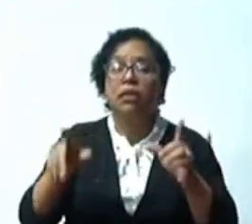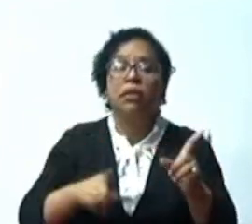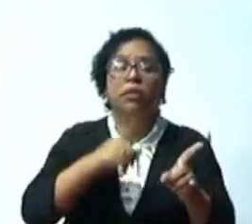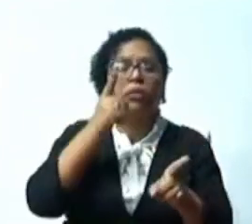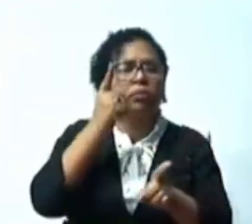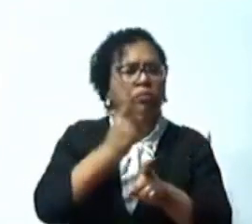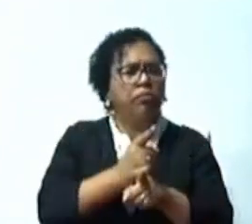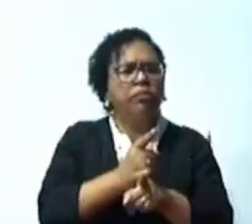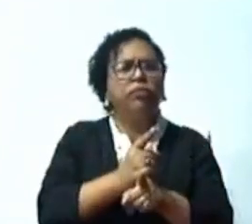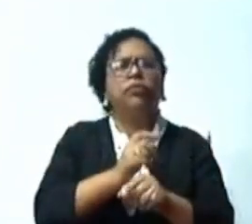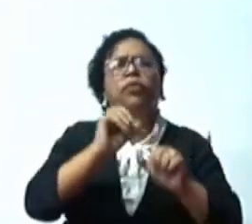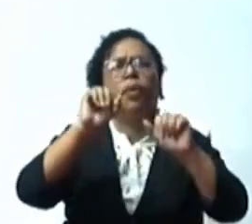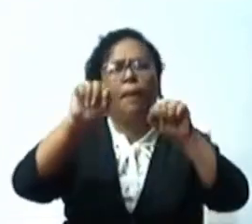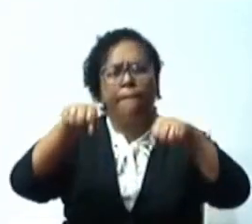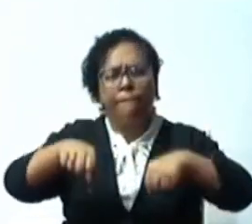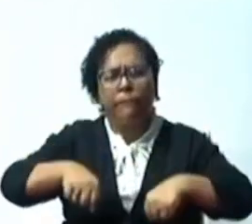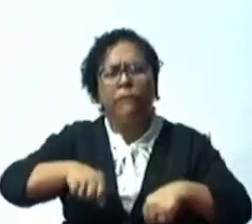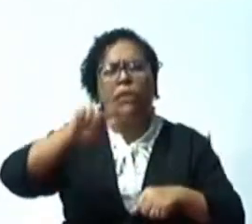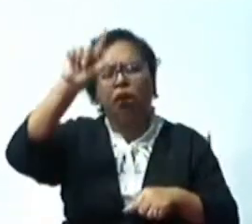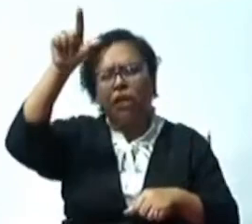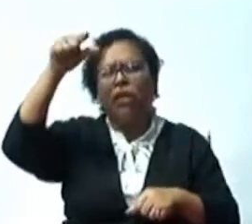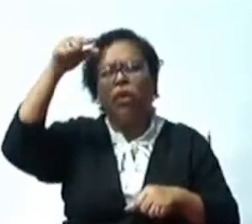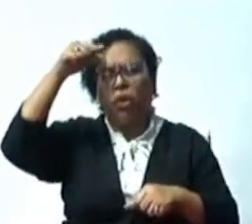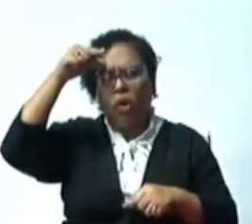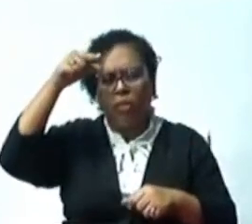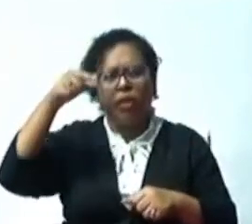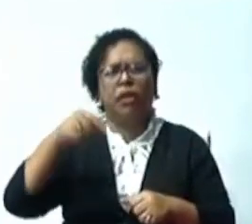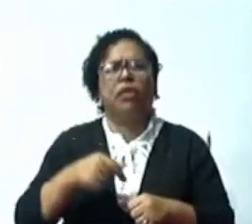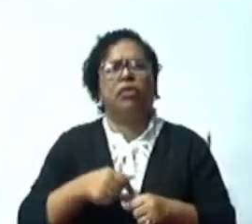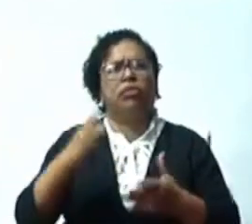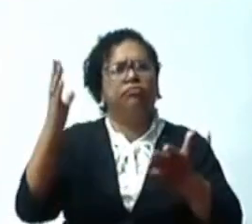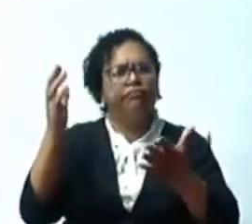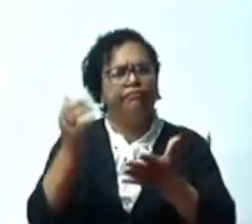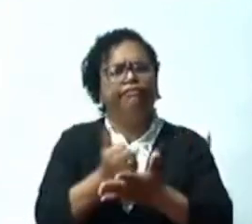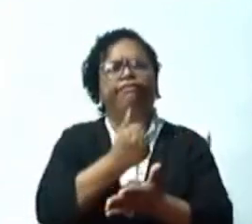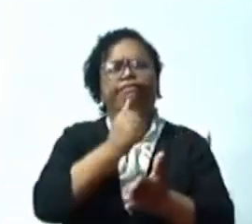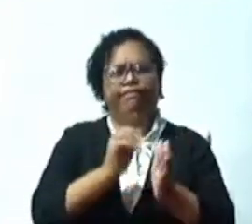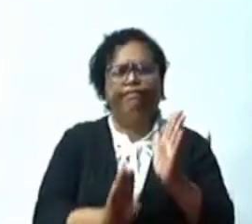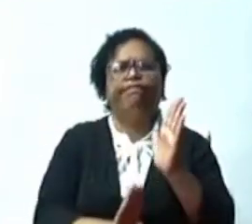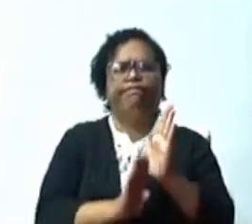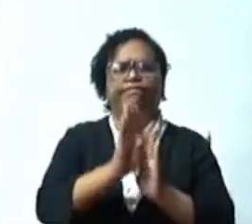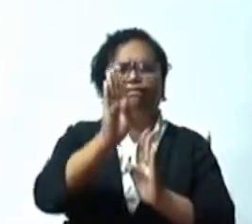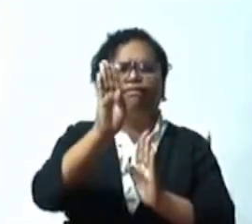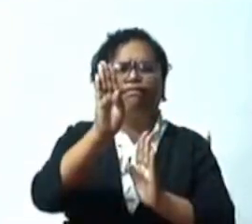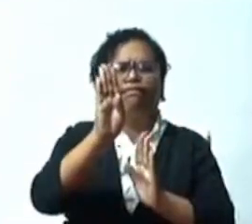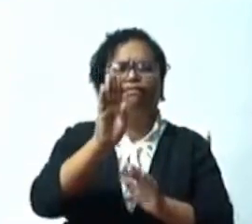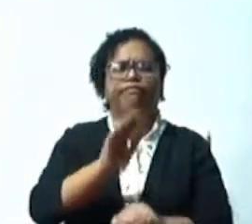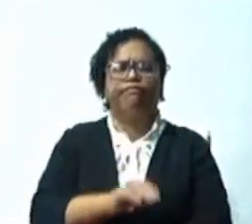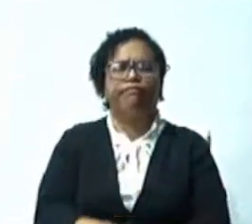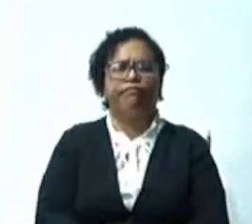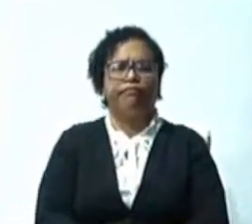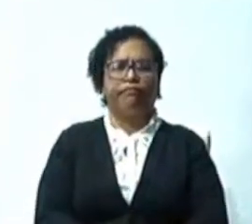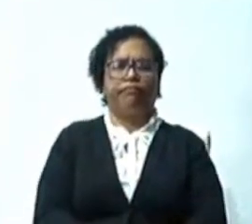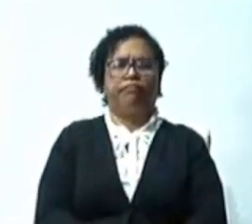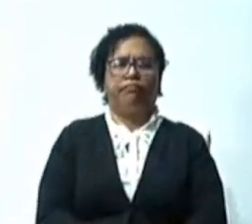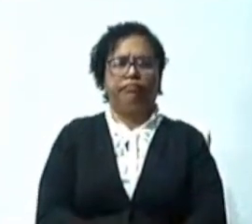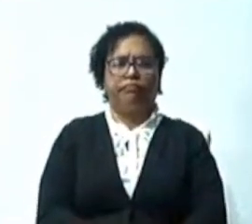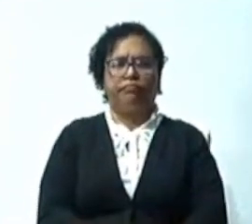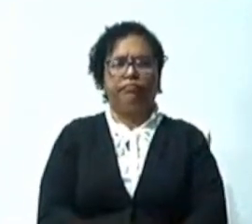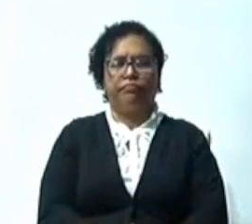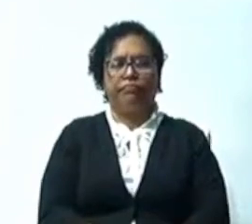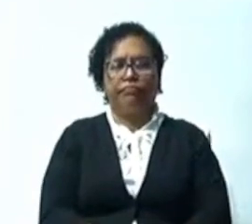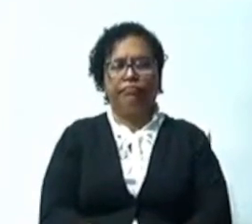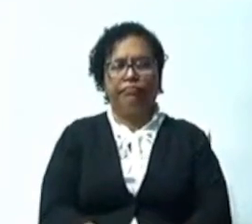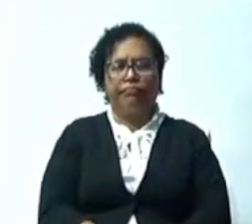al Estado Dominicano, haciendo viables diferentes proyectos de leyes e iniciativas